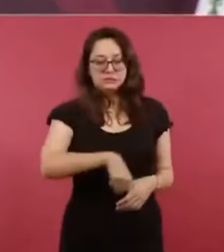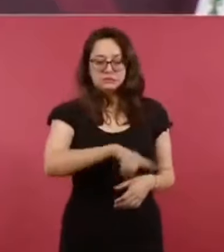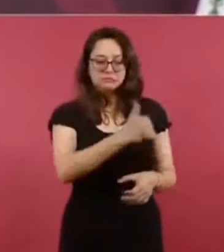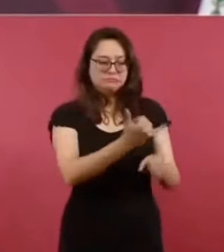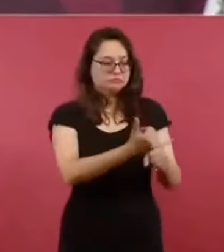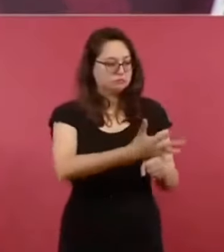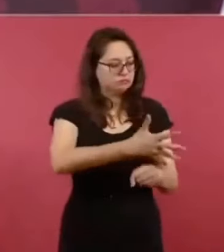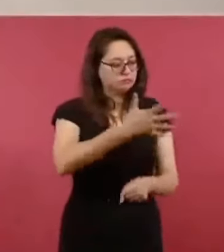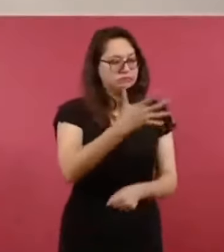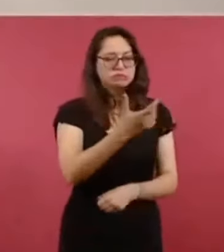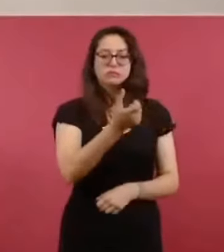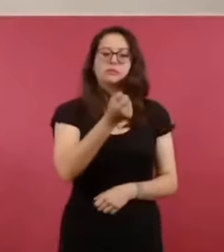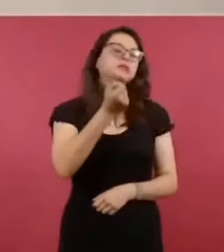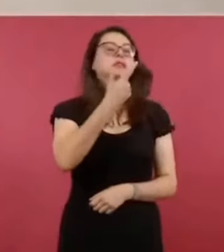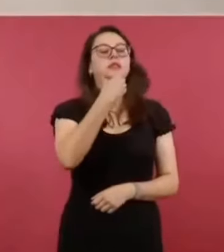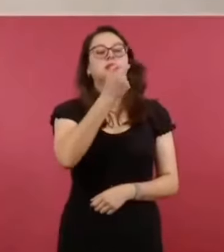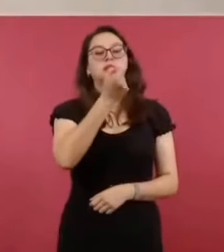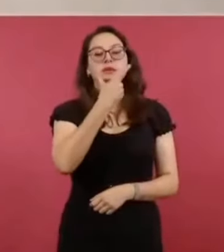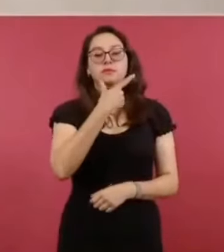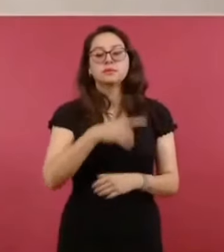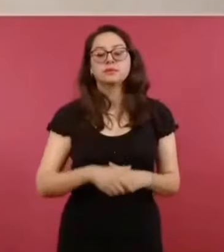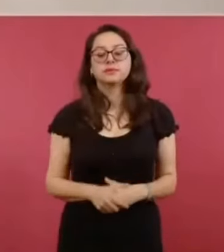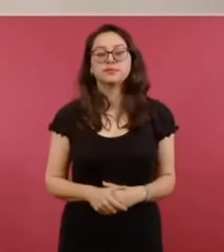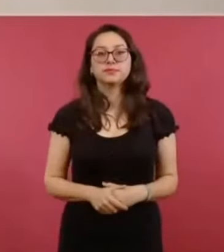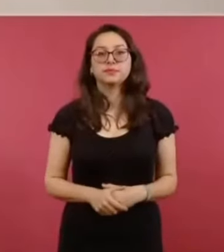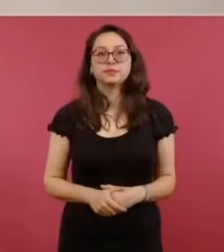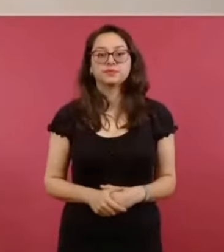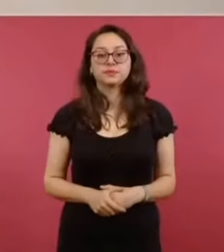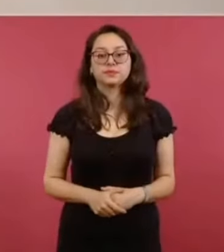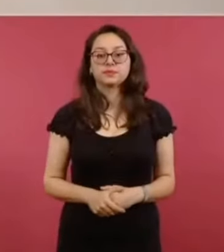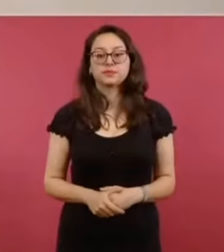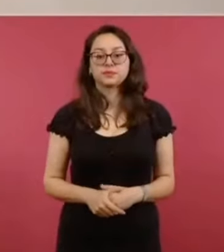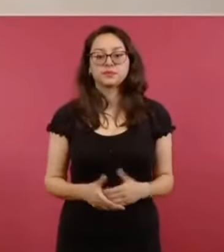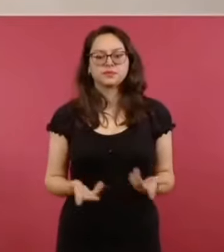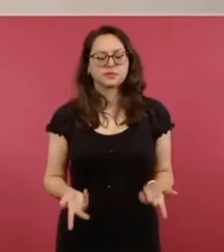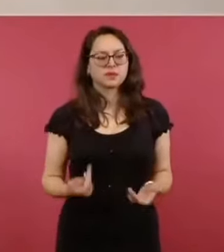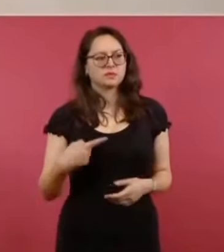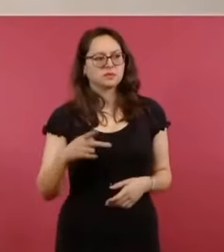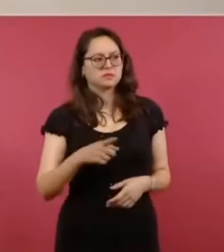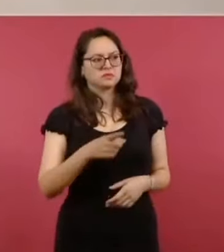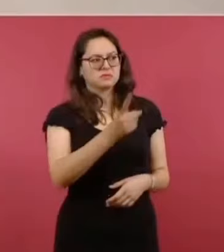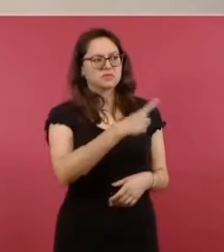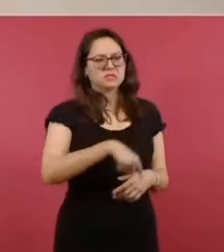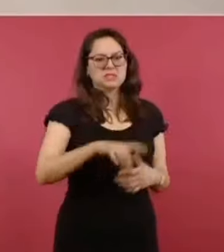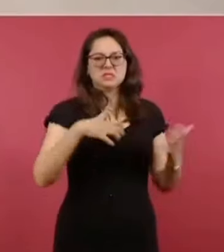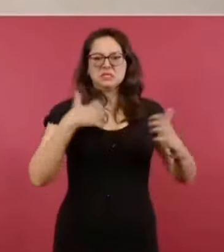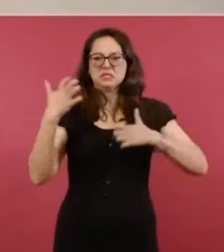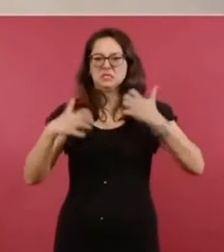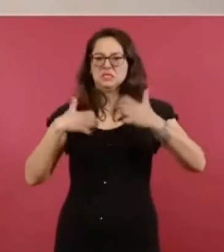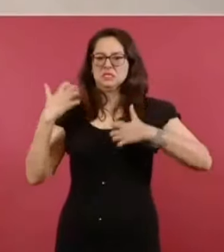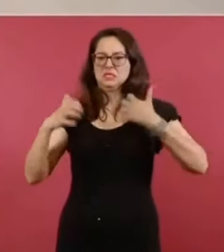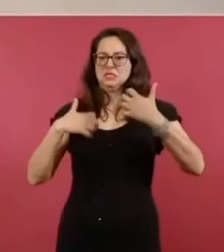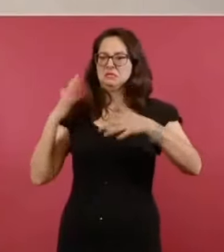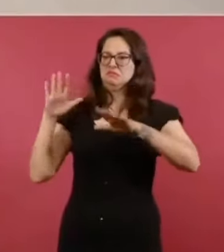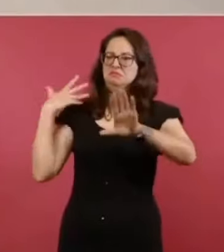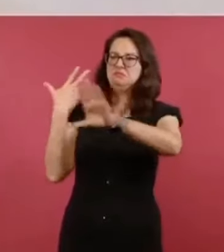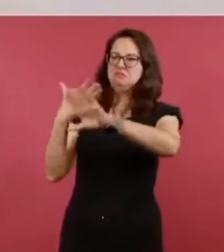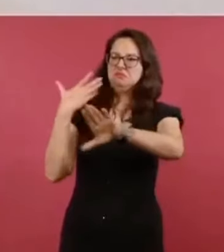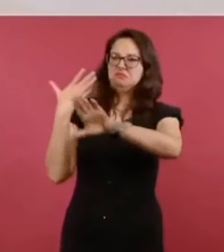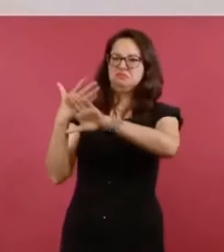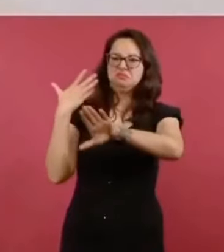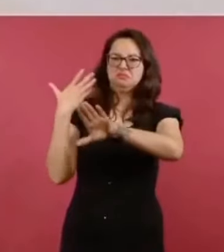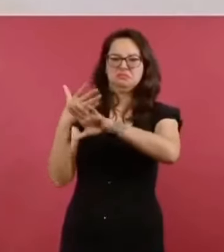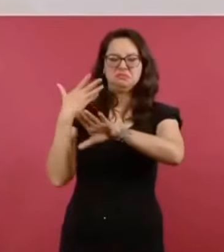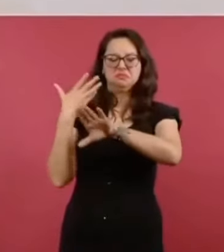Luego, yo digo por aquí, hacen tanto escándalo con lo de la farmacia.